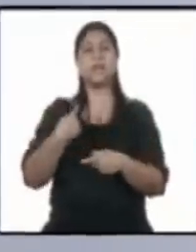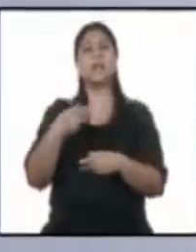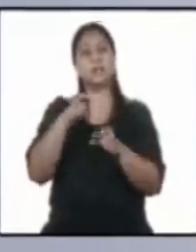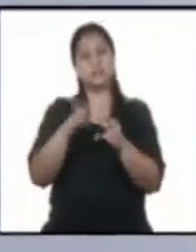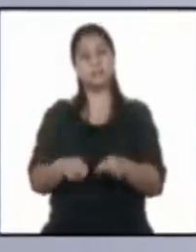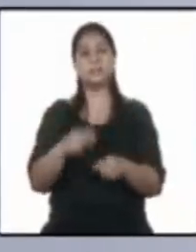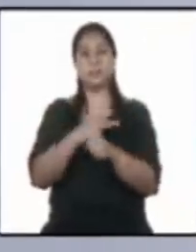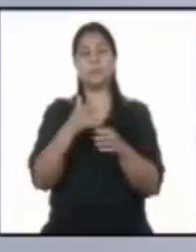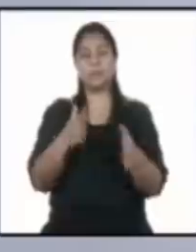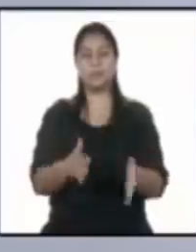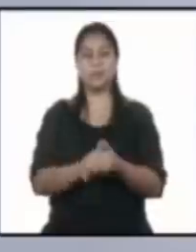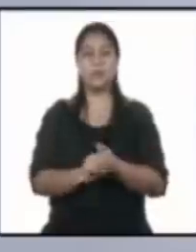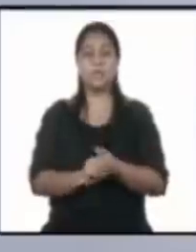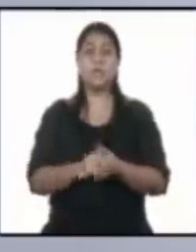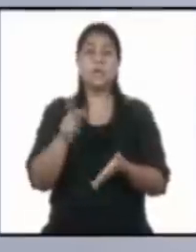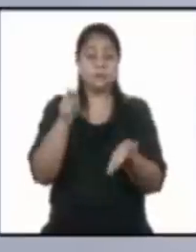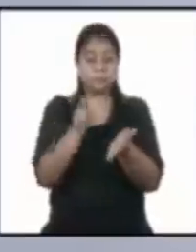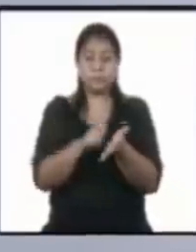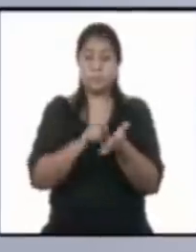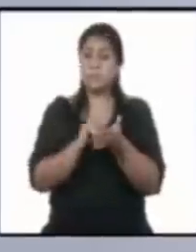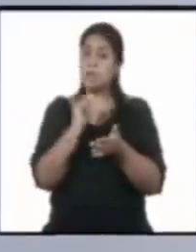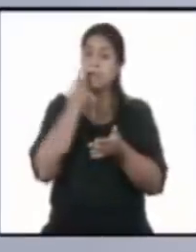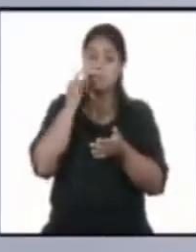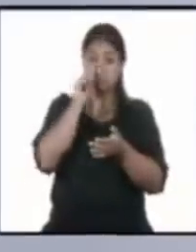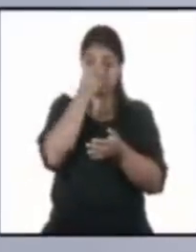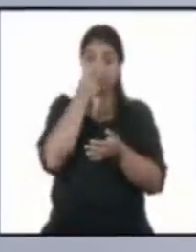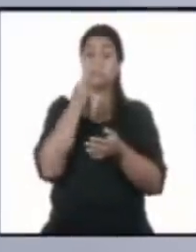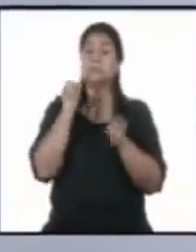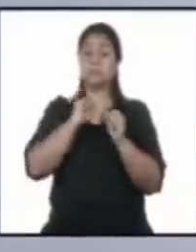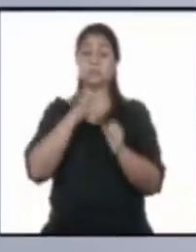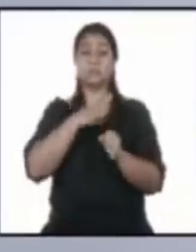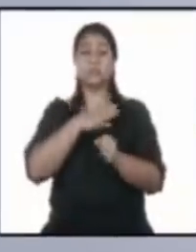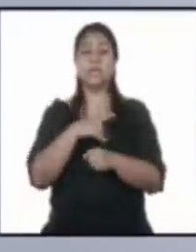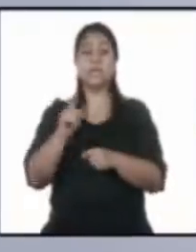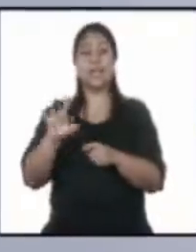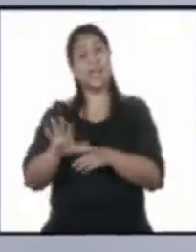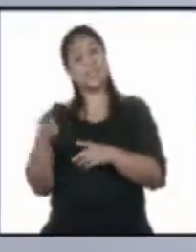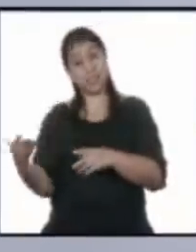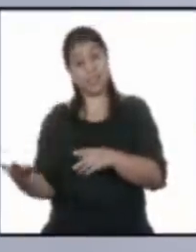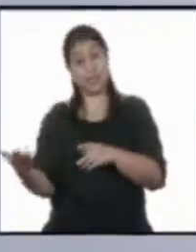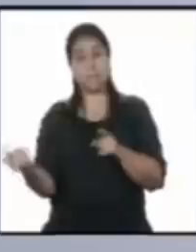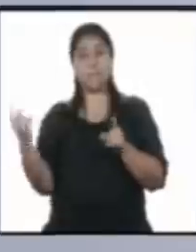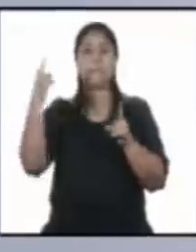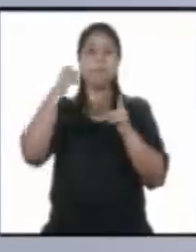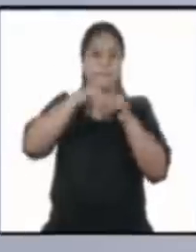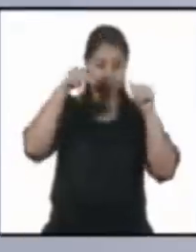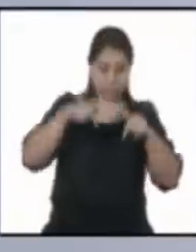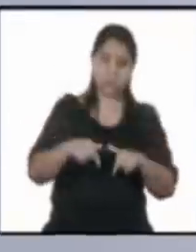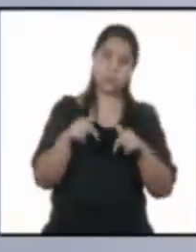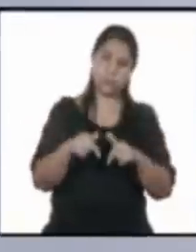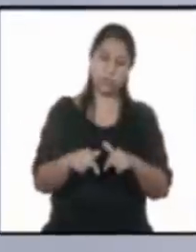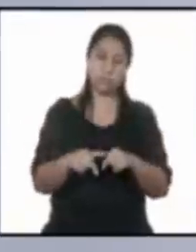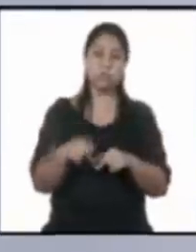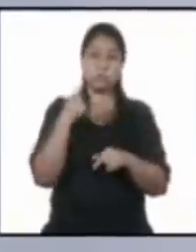Dentro de las pruebas realizadas, quiero mencionarles que, desde las cero horas para el último corte del día,